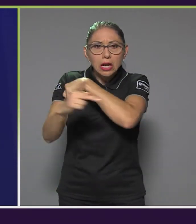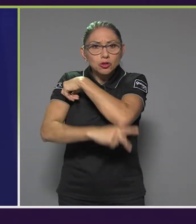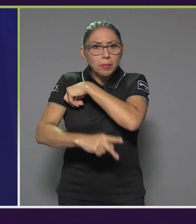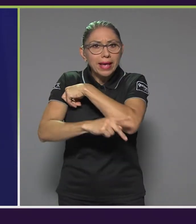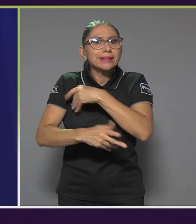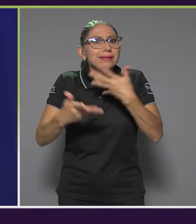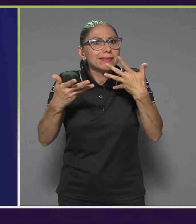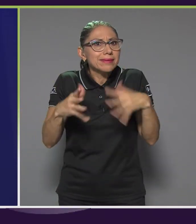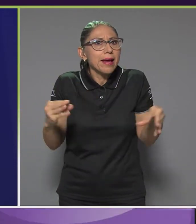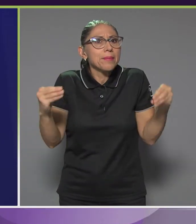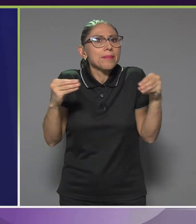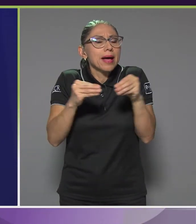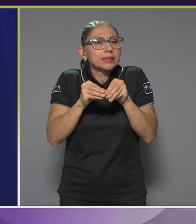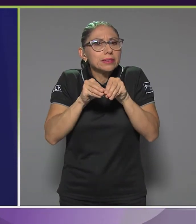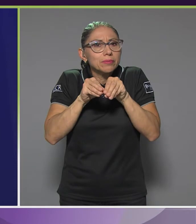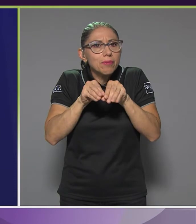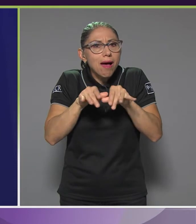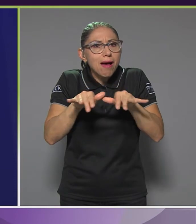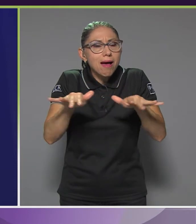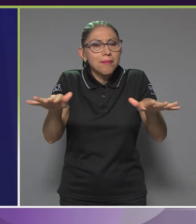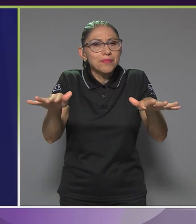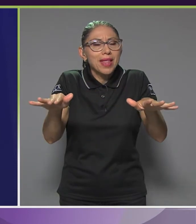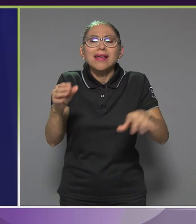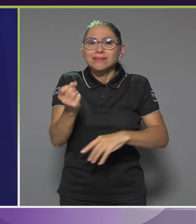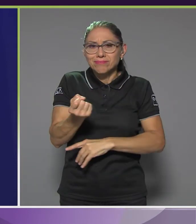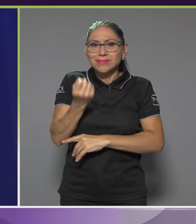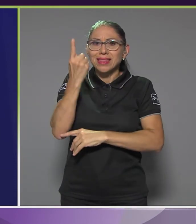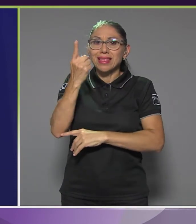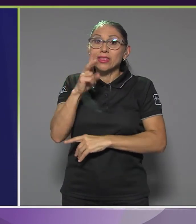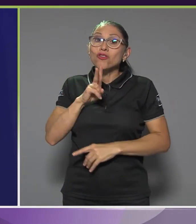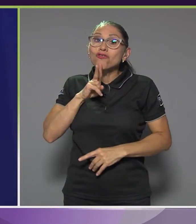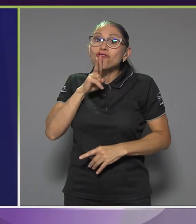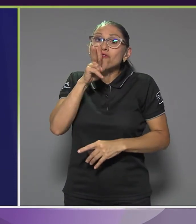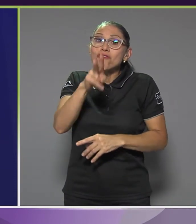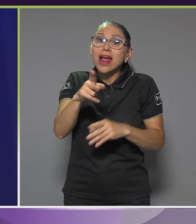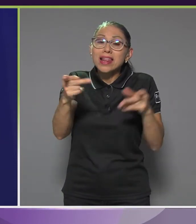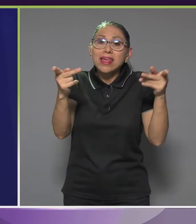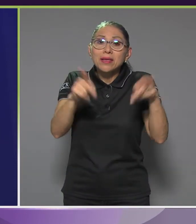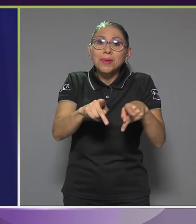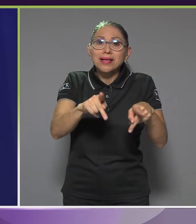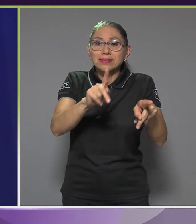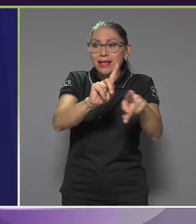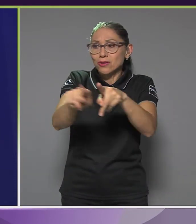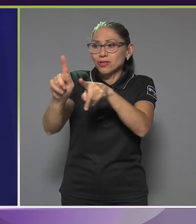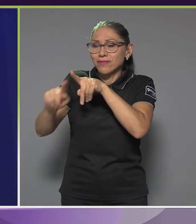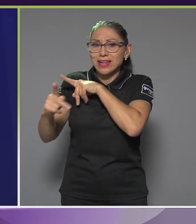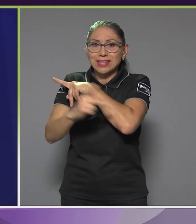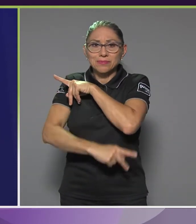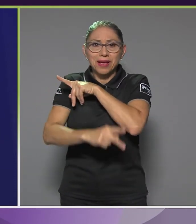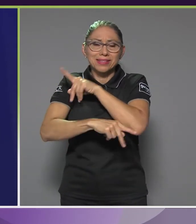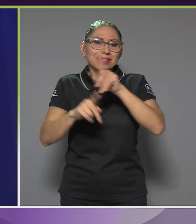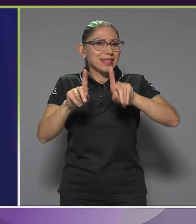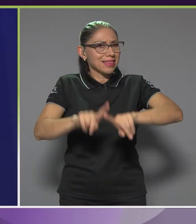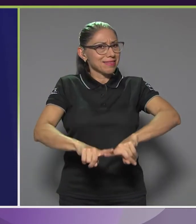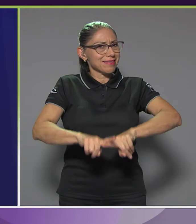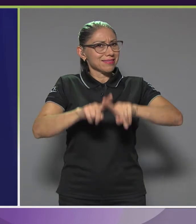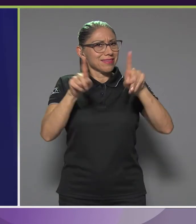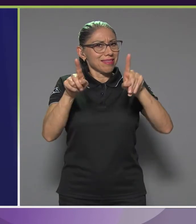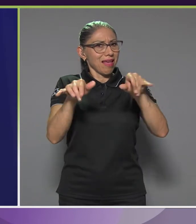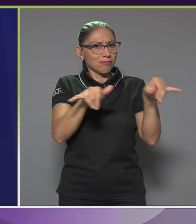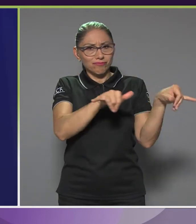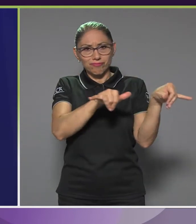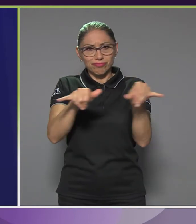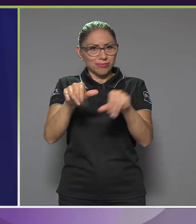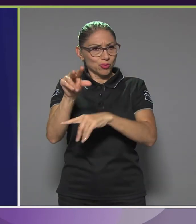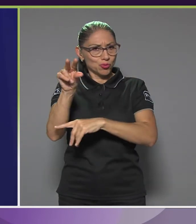que la realidad de los diferentes países es completamente distinta. La guía como